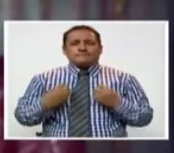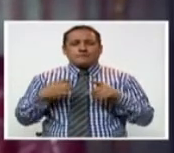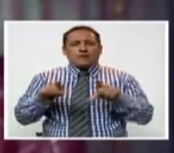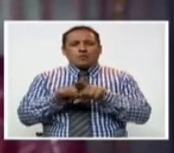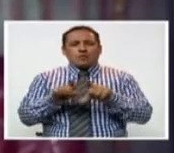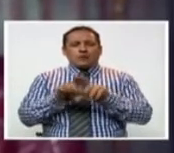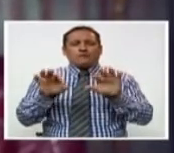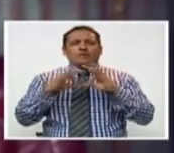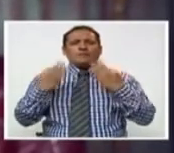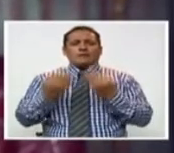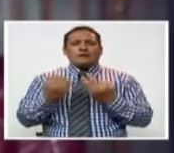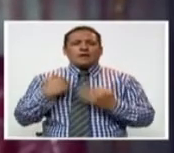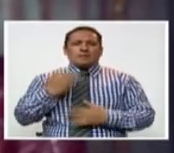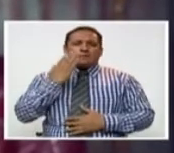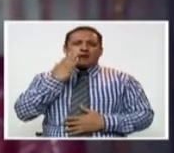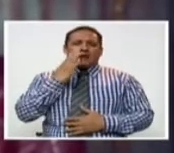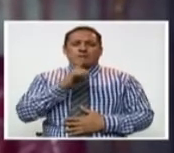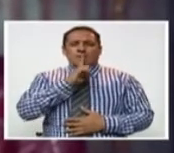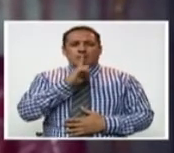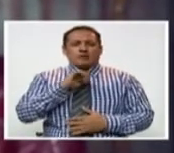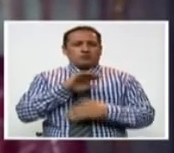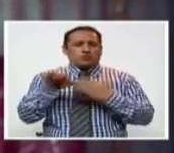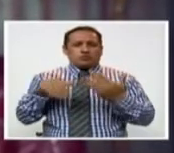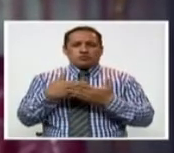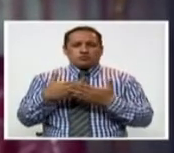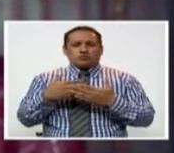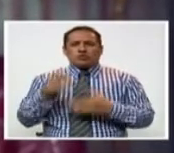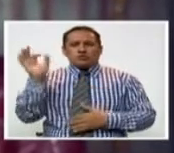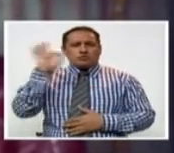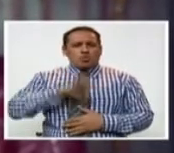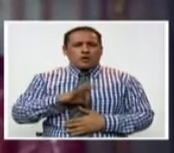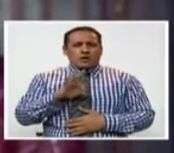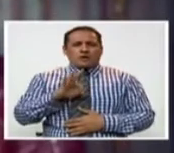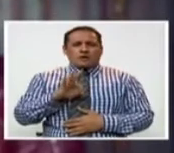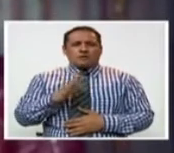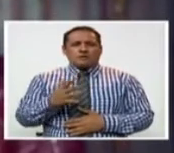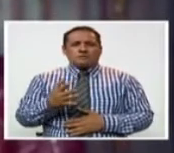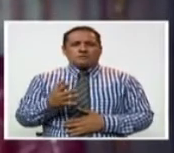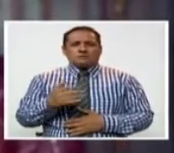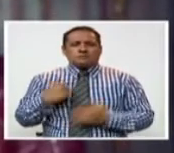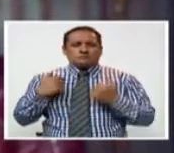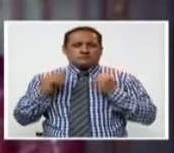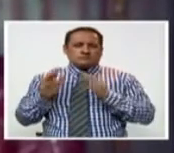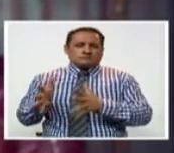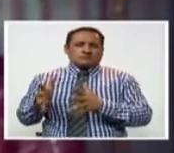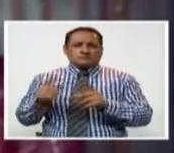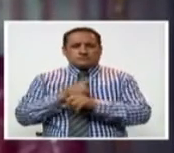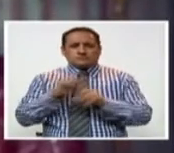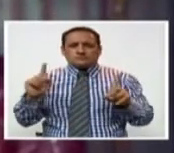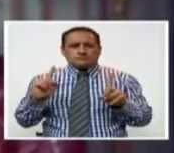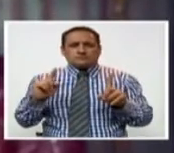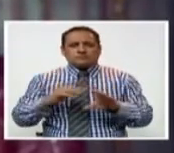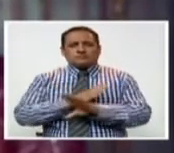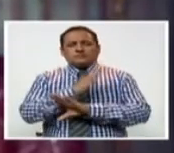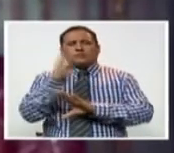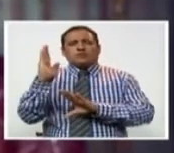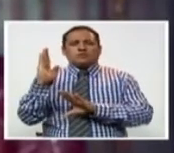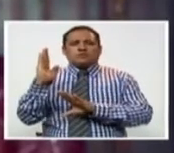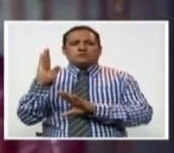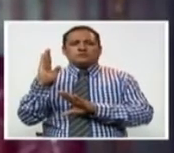como una familia, mamá, yo, papá. Y nunca nos vamos a rendir en esta